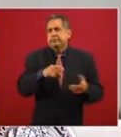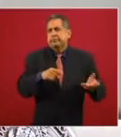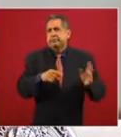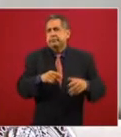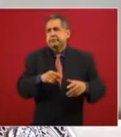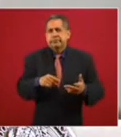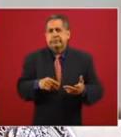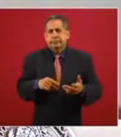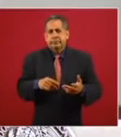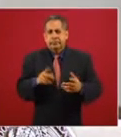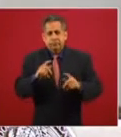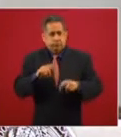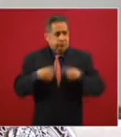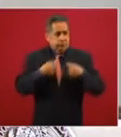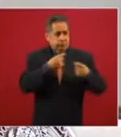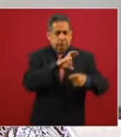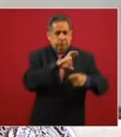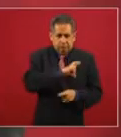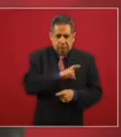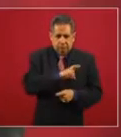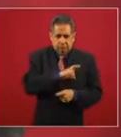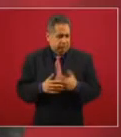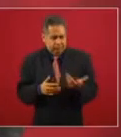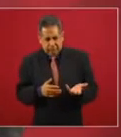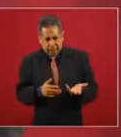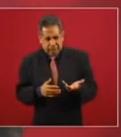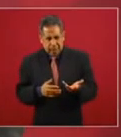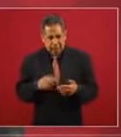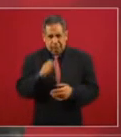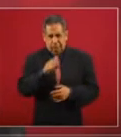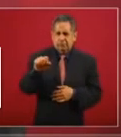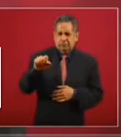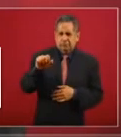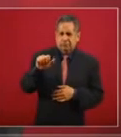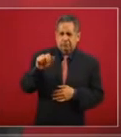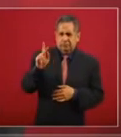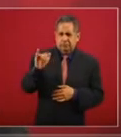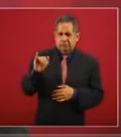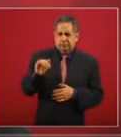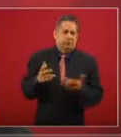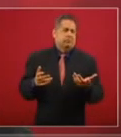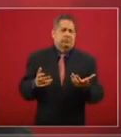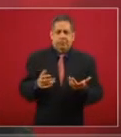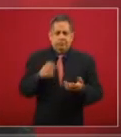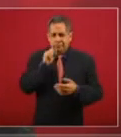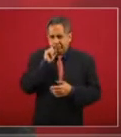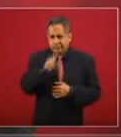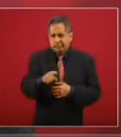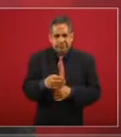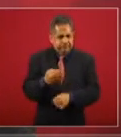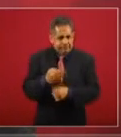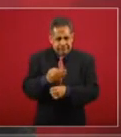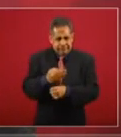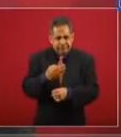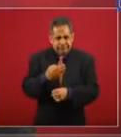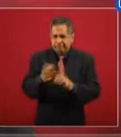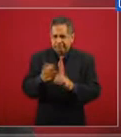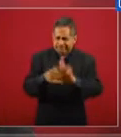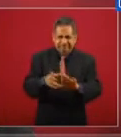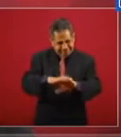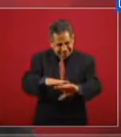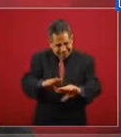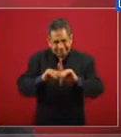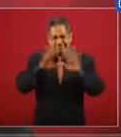se entregó a particulares que es la SAPI pero es el momento de aclarar